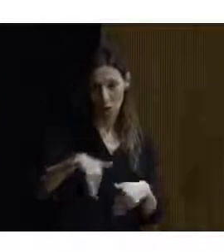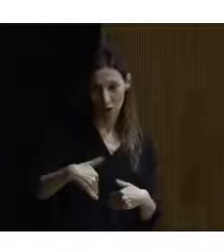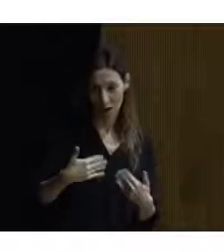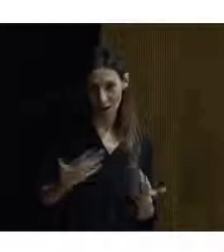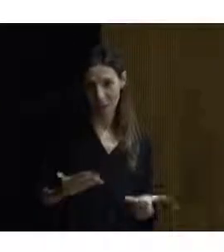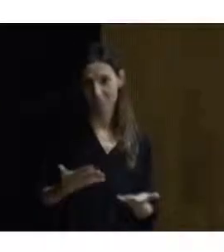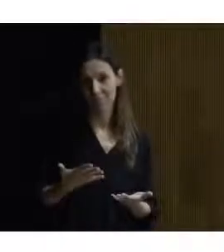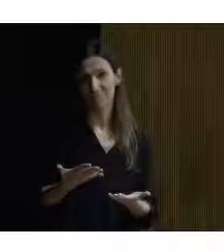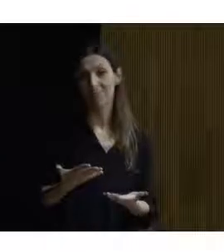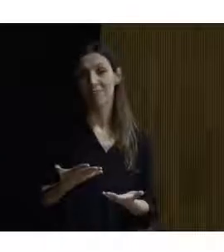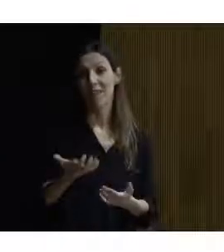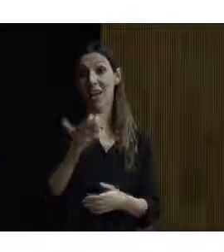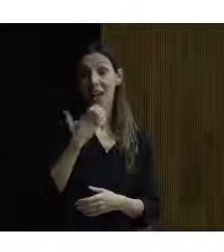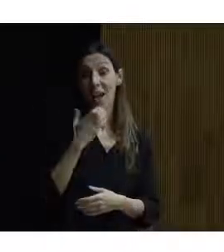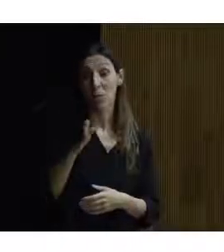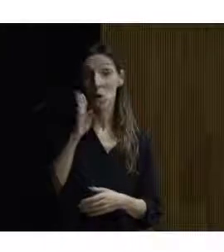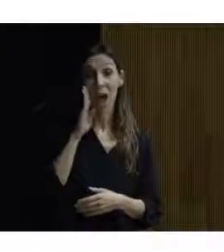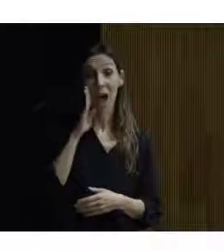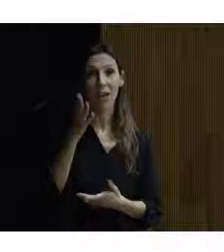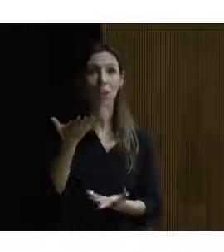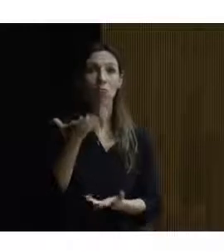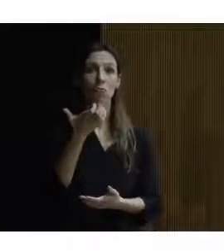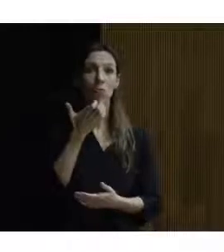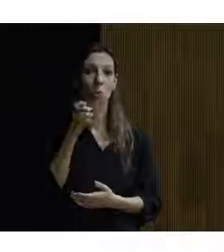en todos los ejemplos que hemos puesto aquí turismo